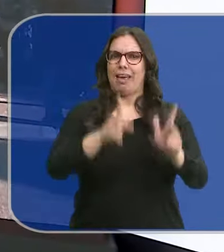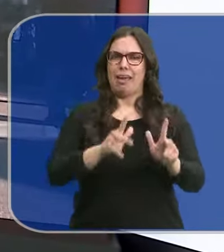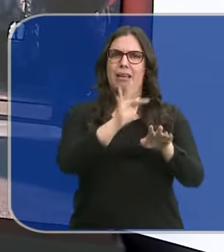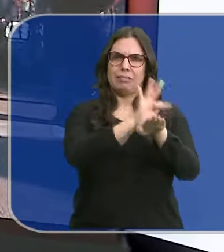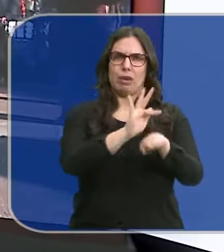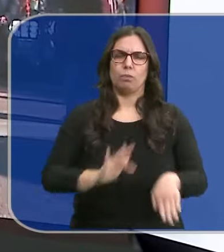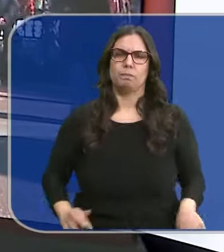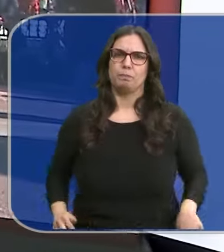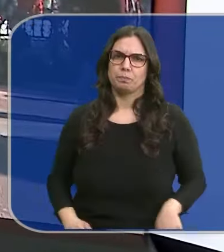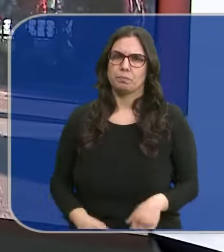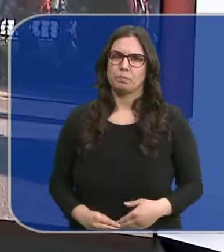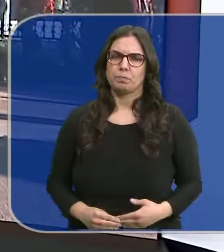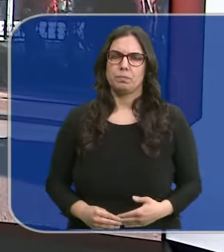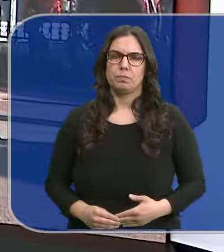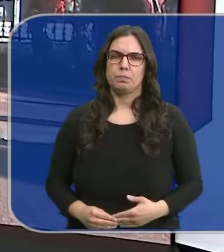civil, Tais Lozano.